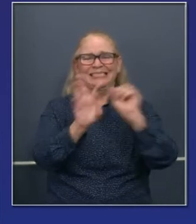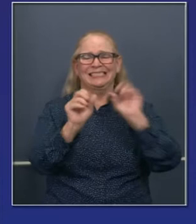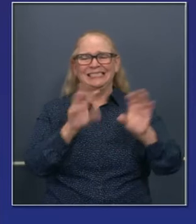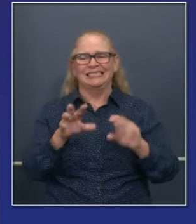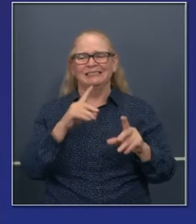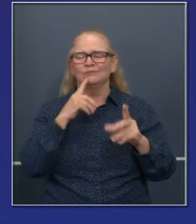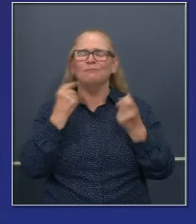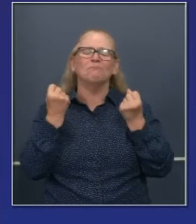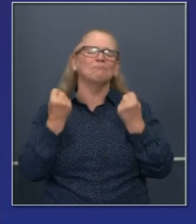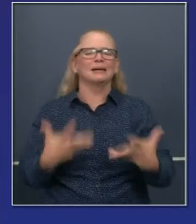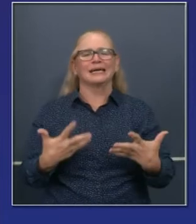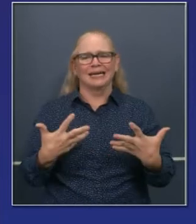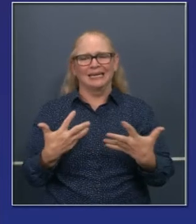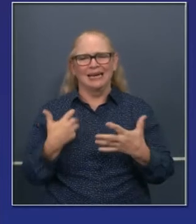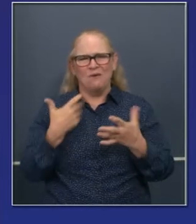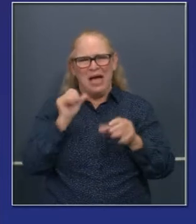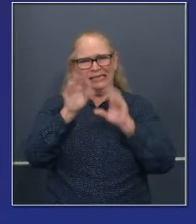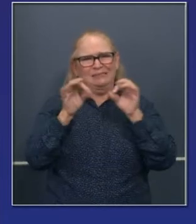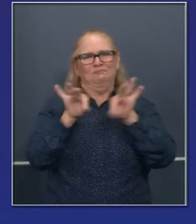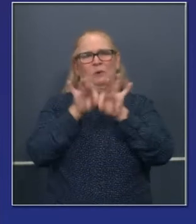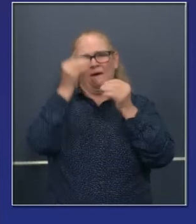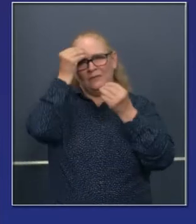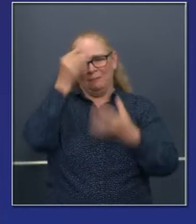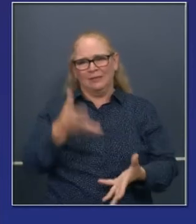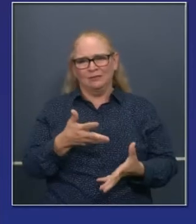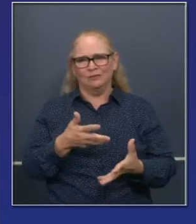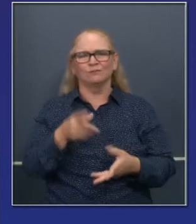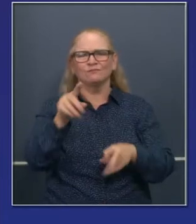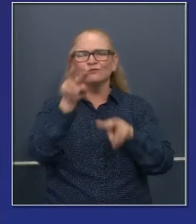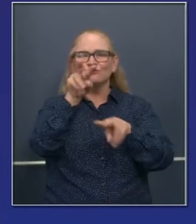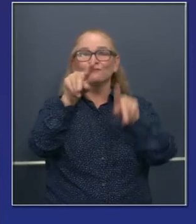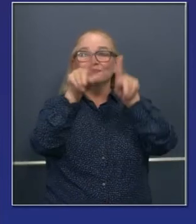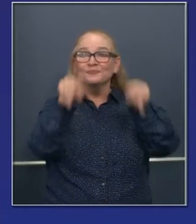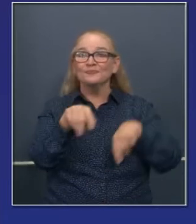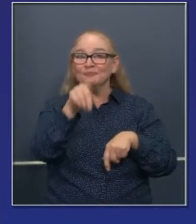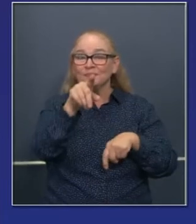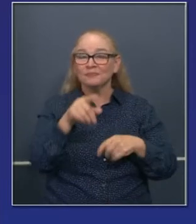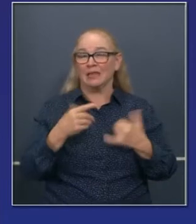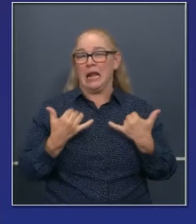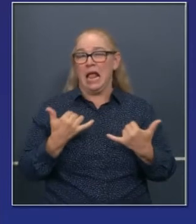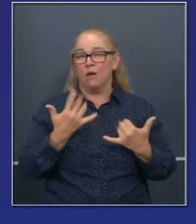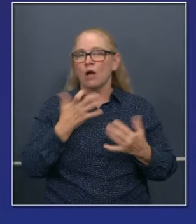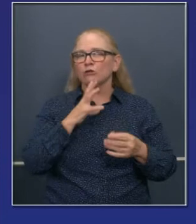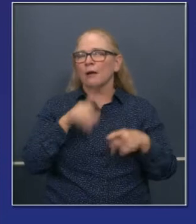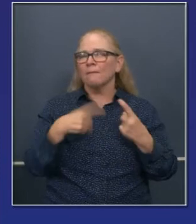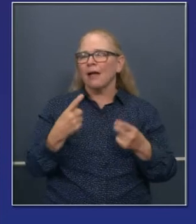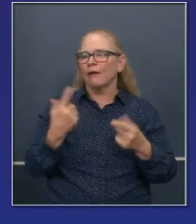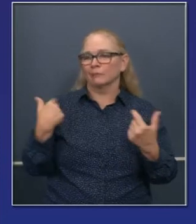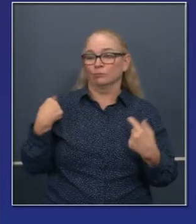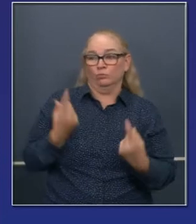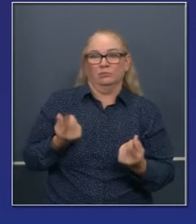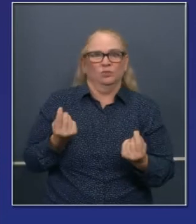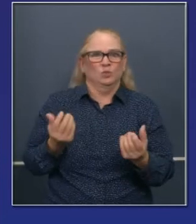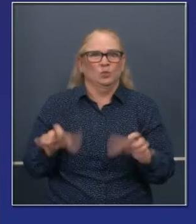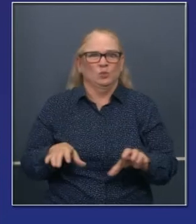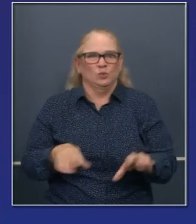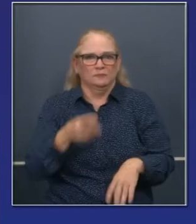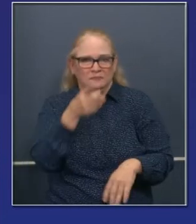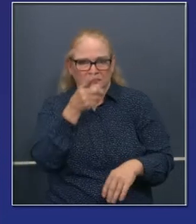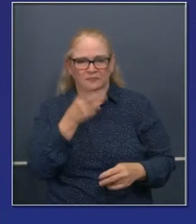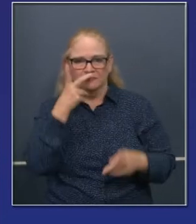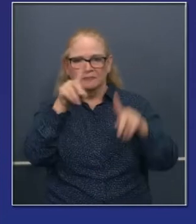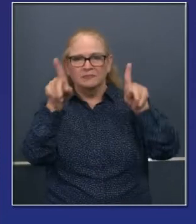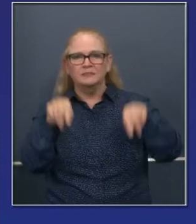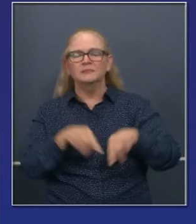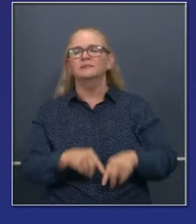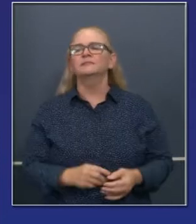todos ustedes que estarán apoyando algunos de estos esfuerzos. Habremos ahora de estos esfuerzos. Una de las cosas más importantes que podemos hacer